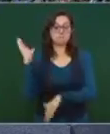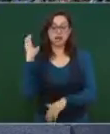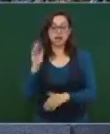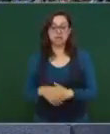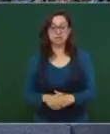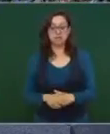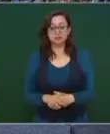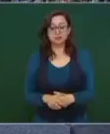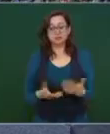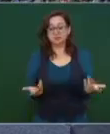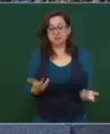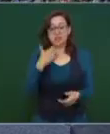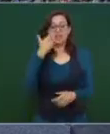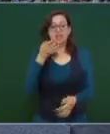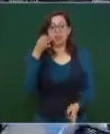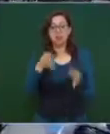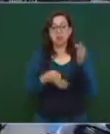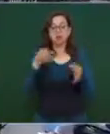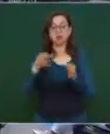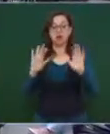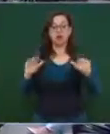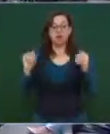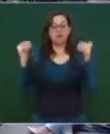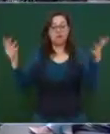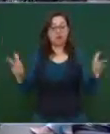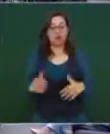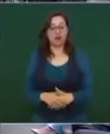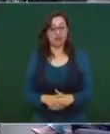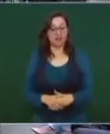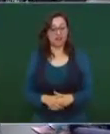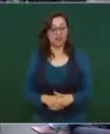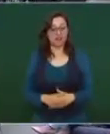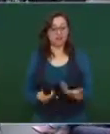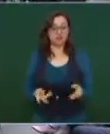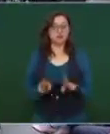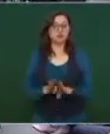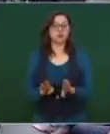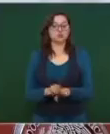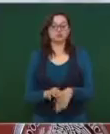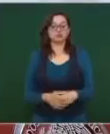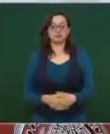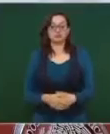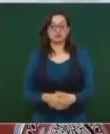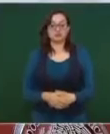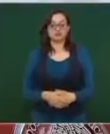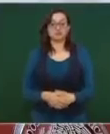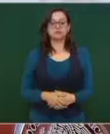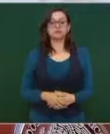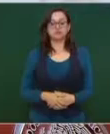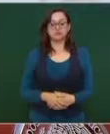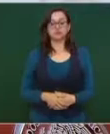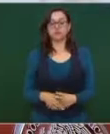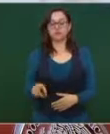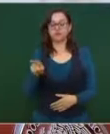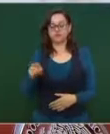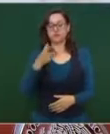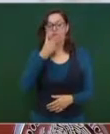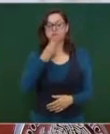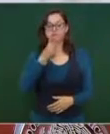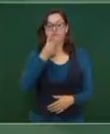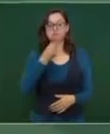justicia la quieren fuera de los países, porque este señor está en Israel. Bueno, en este caso pues salió previamente,